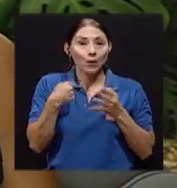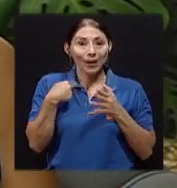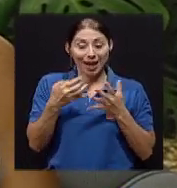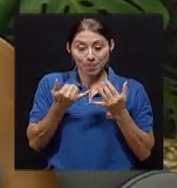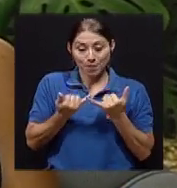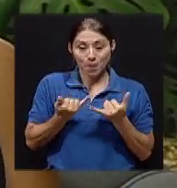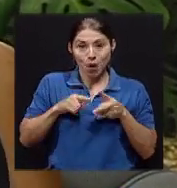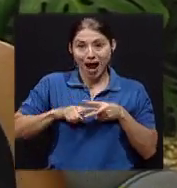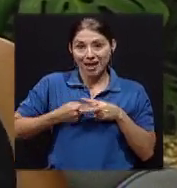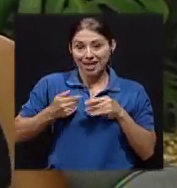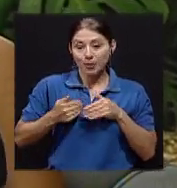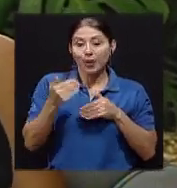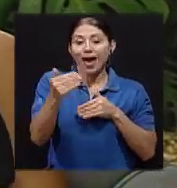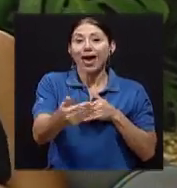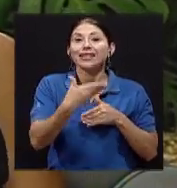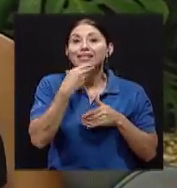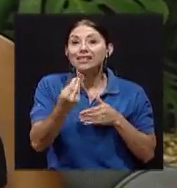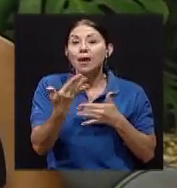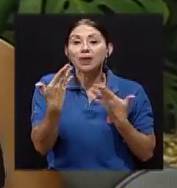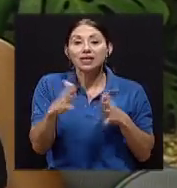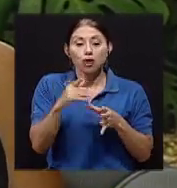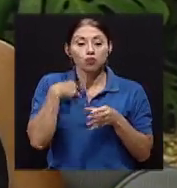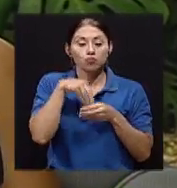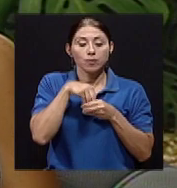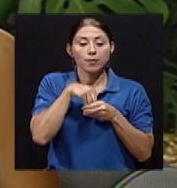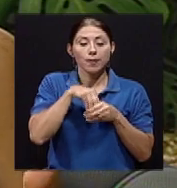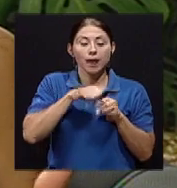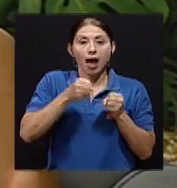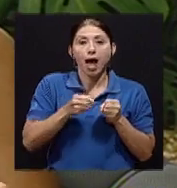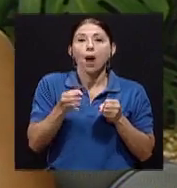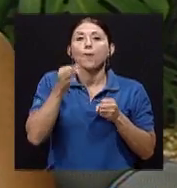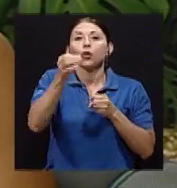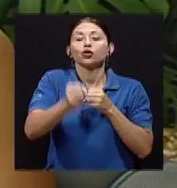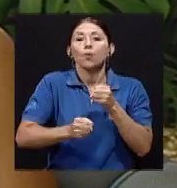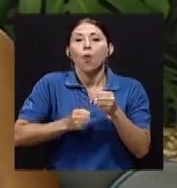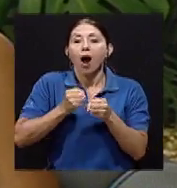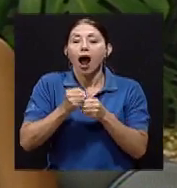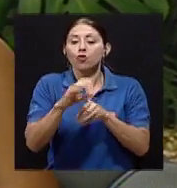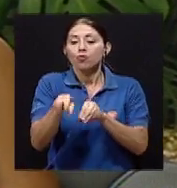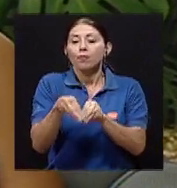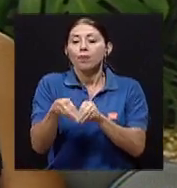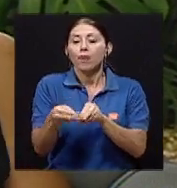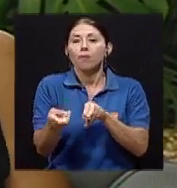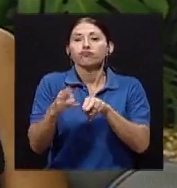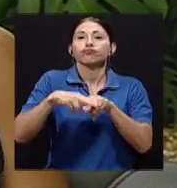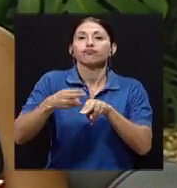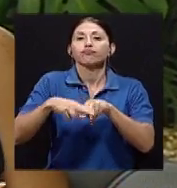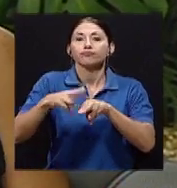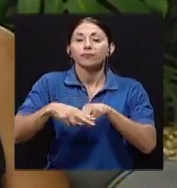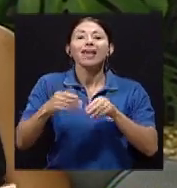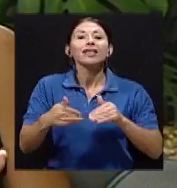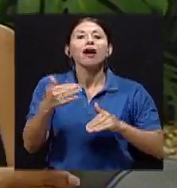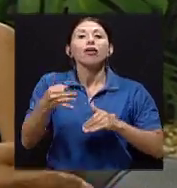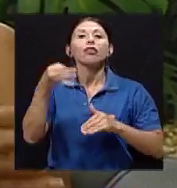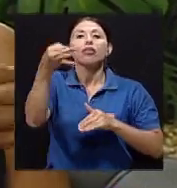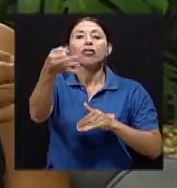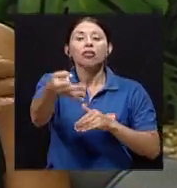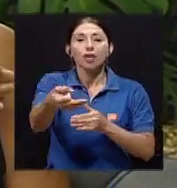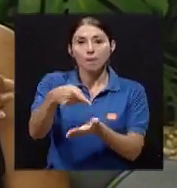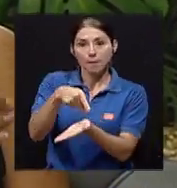recogido tanto para que el próximo año tenga más dinero y poder ir, dar la prima de la casa, por ejemplo. Pero porque si nos ponemos